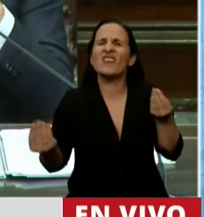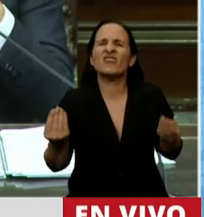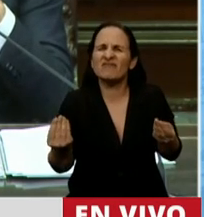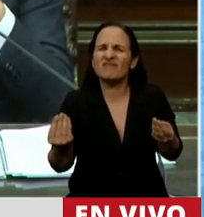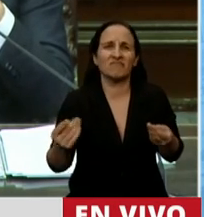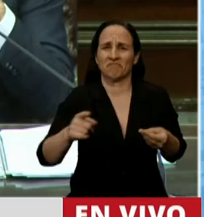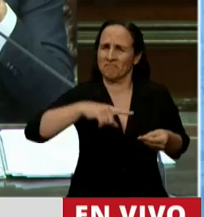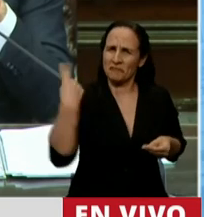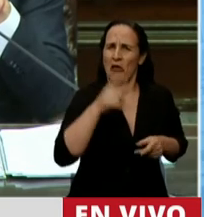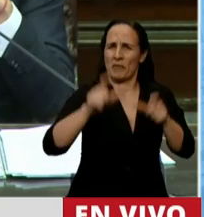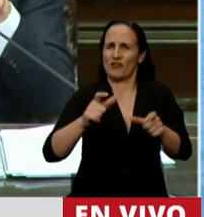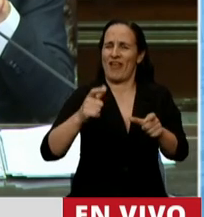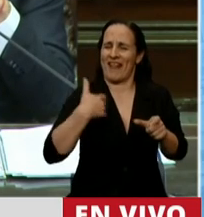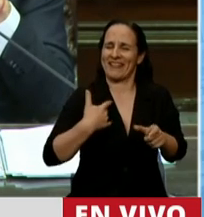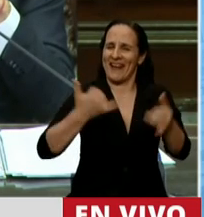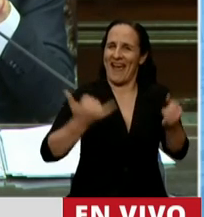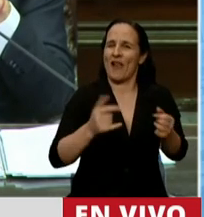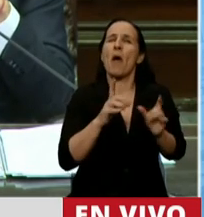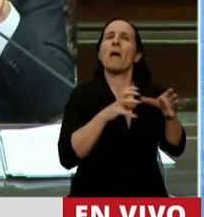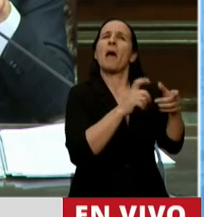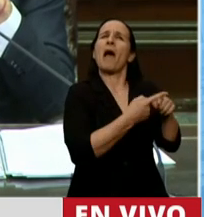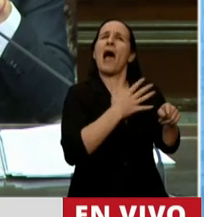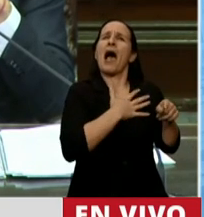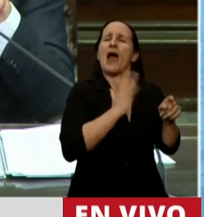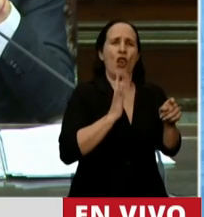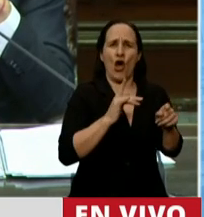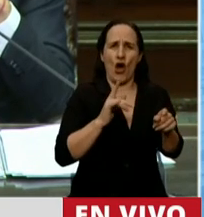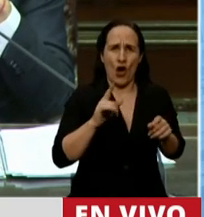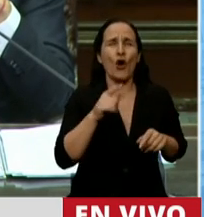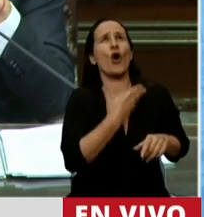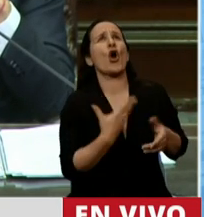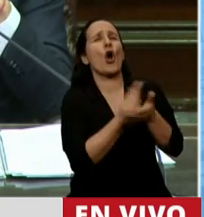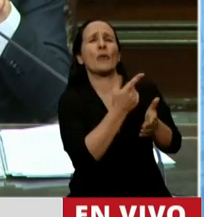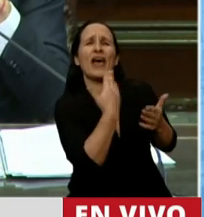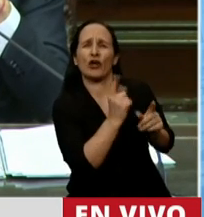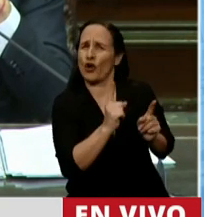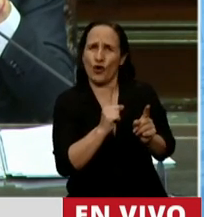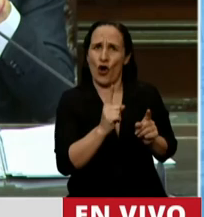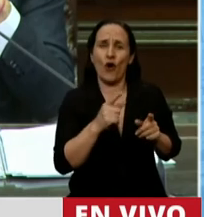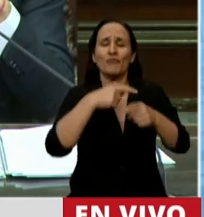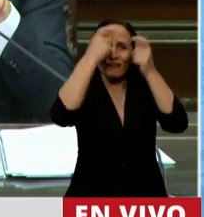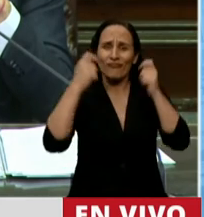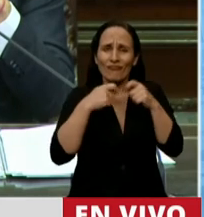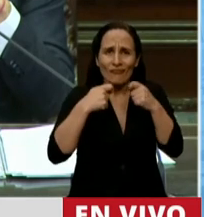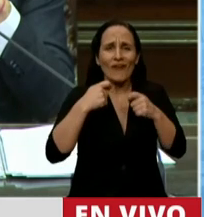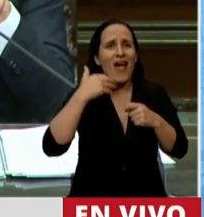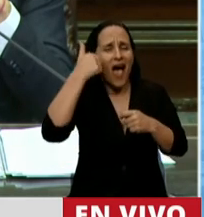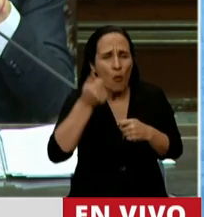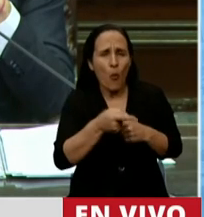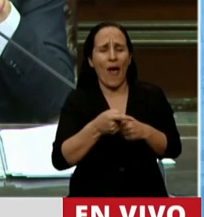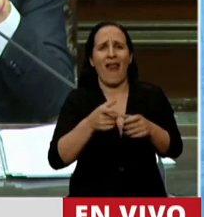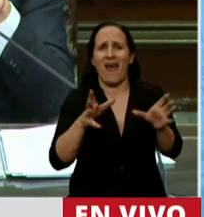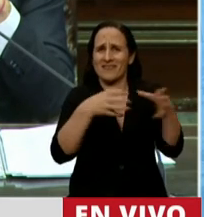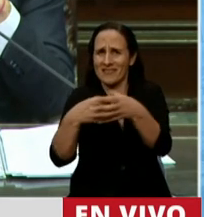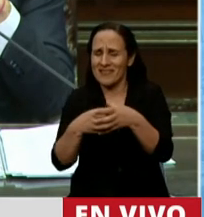los argentinos y argentinas, ya no de una fuerza política, ya no de un gobierno. Y son las abuelas y son los organismos de